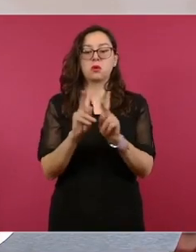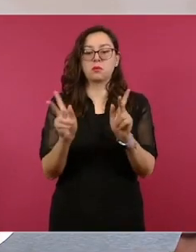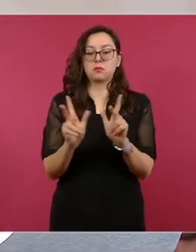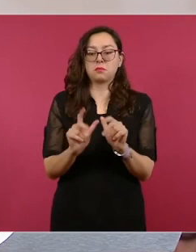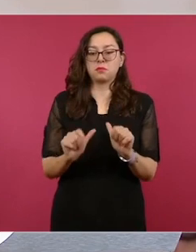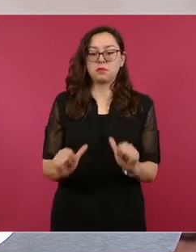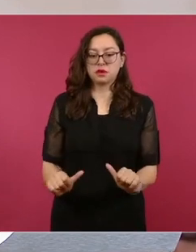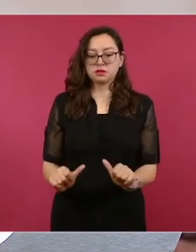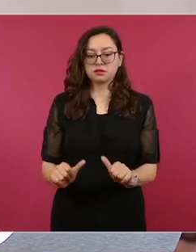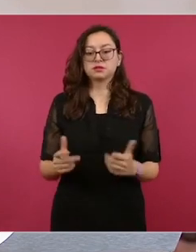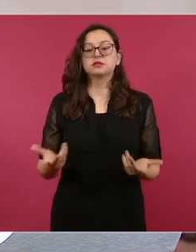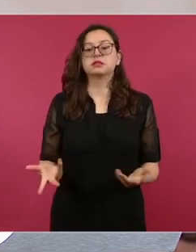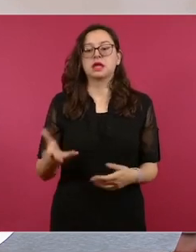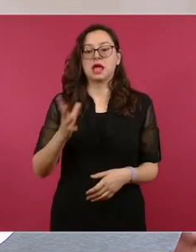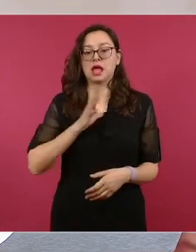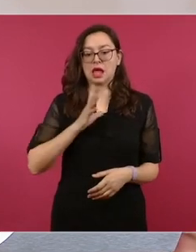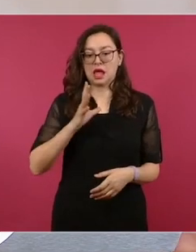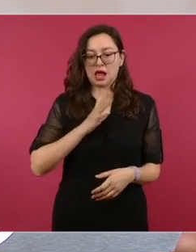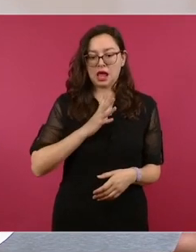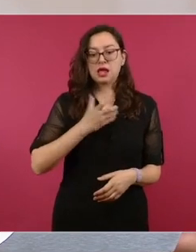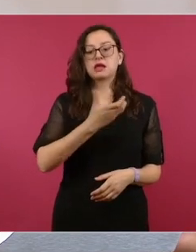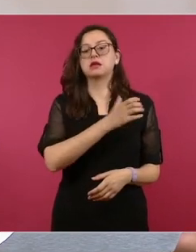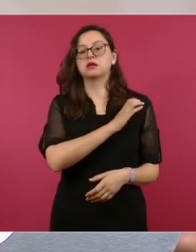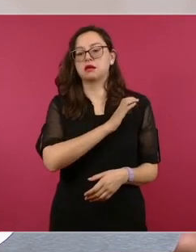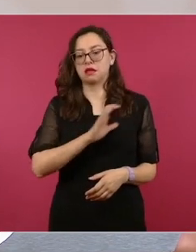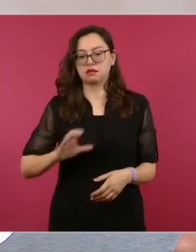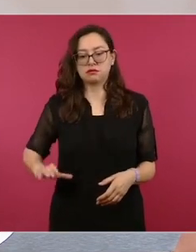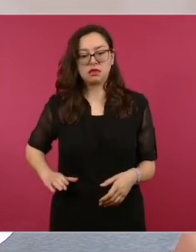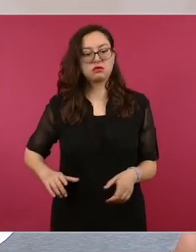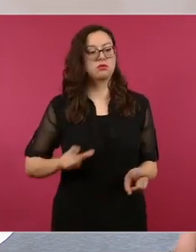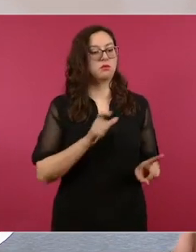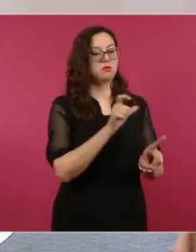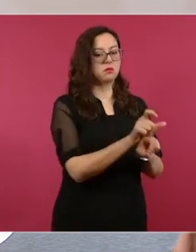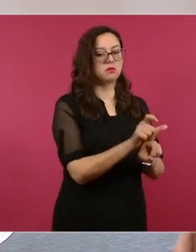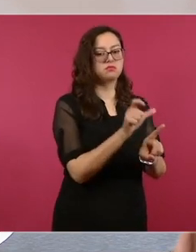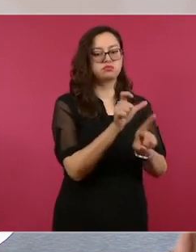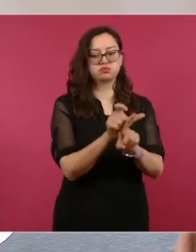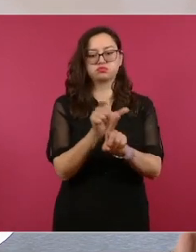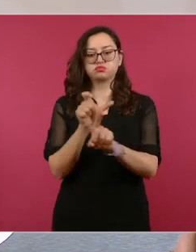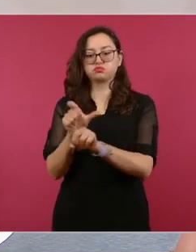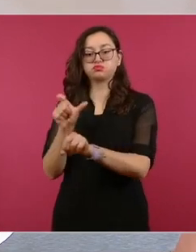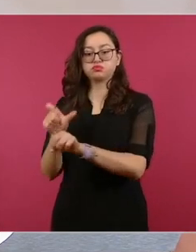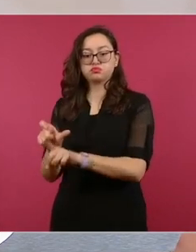con la estrategia de protección a candidatos. El gobierno